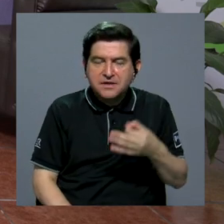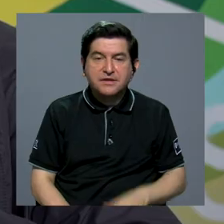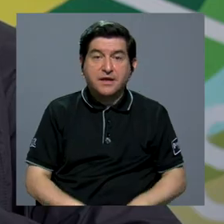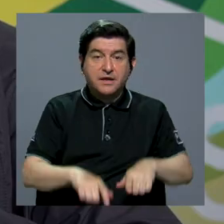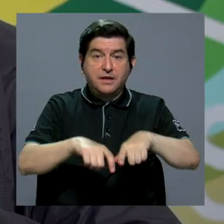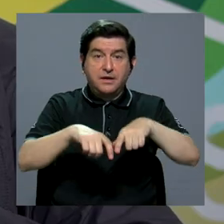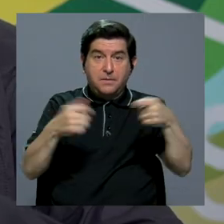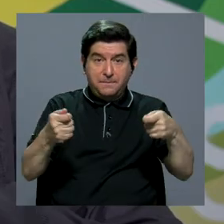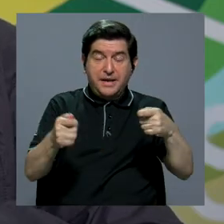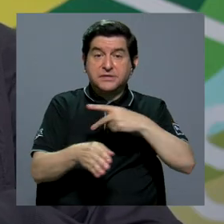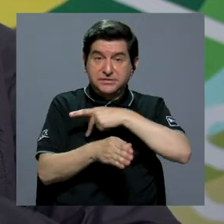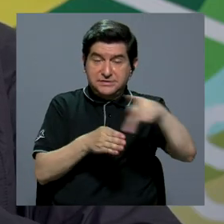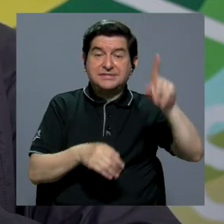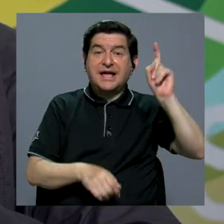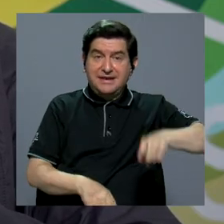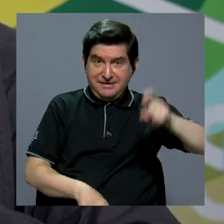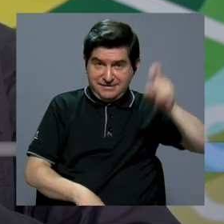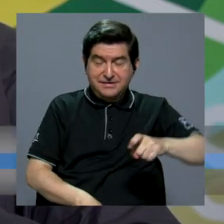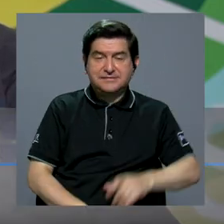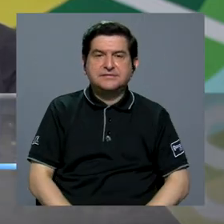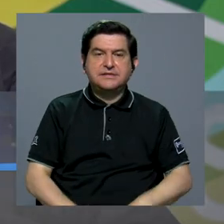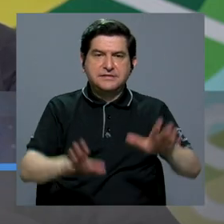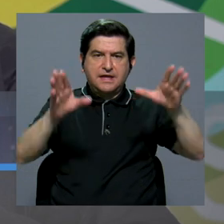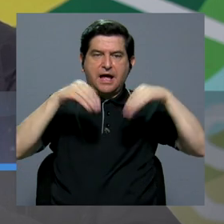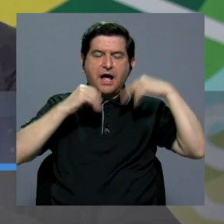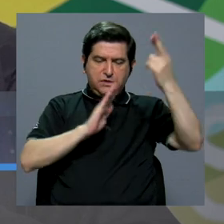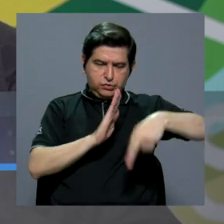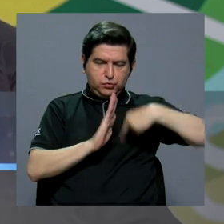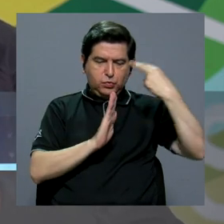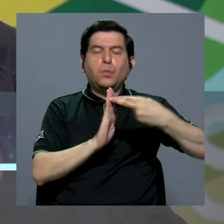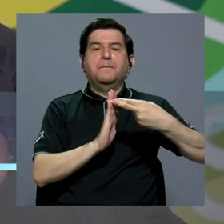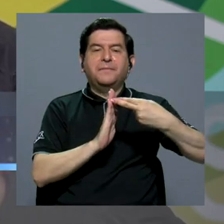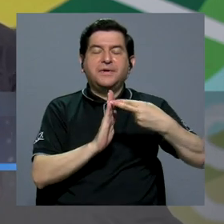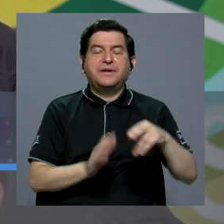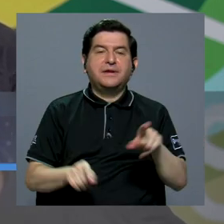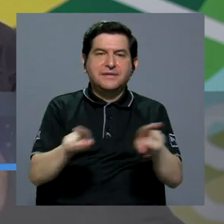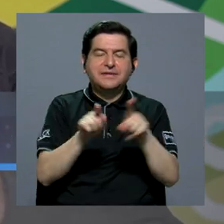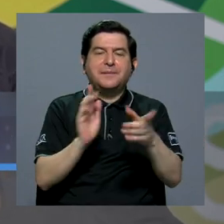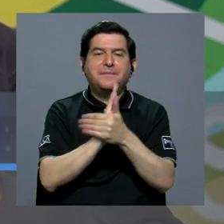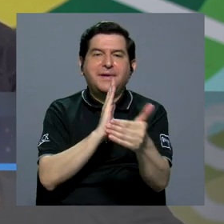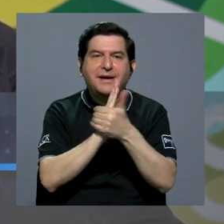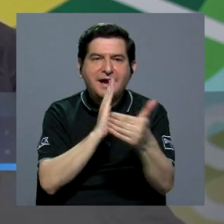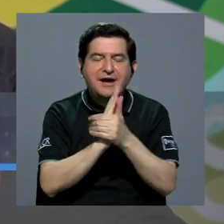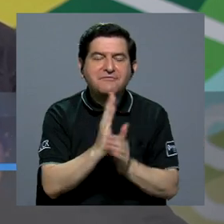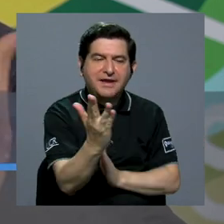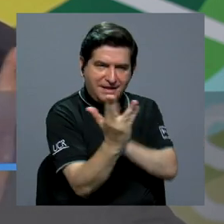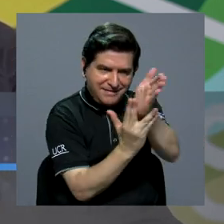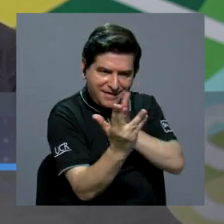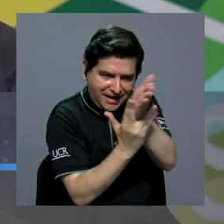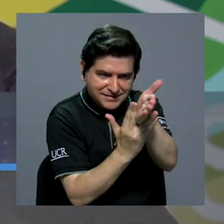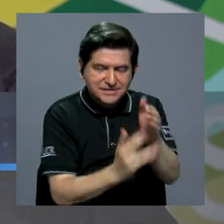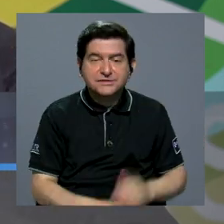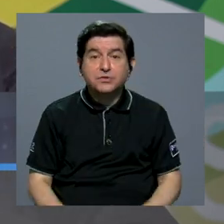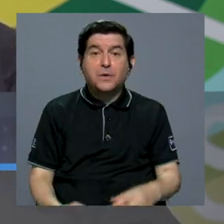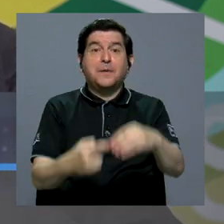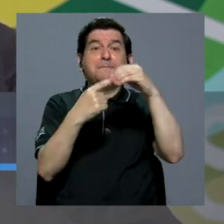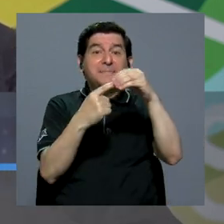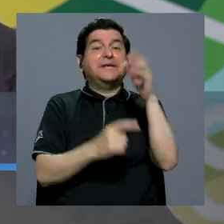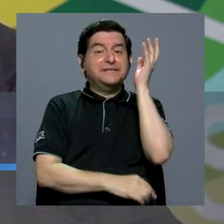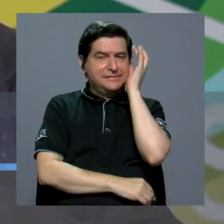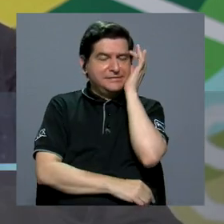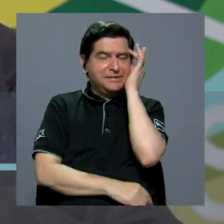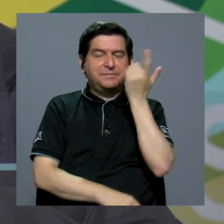prensa profesional debe, digamos, de asumir ese rol y debería tener la capacidad de acceder. Esa es una de las principales